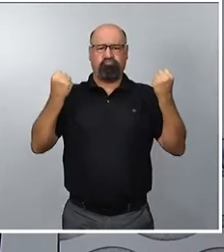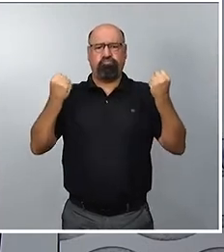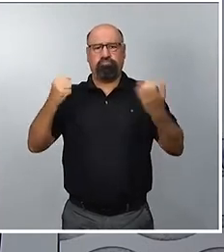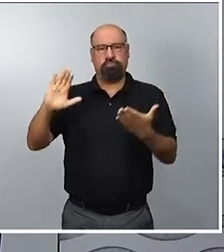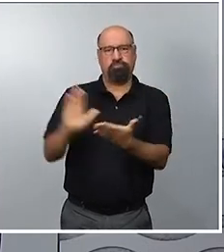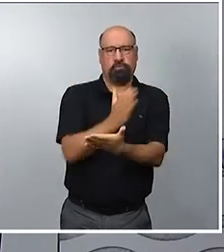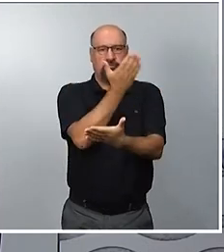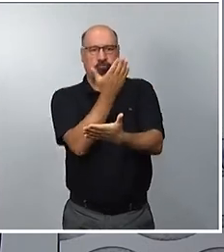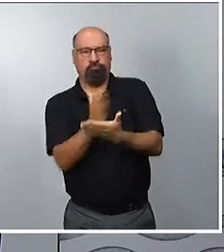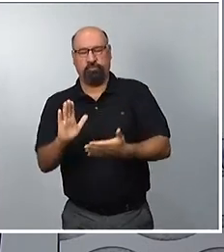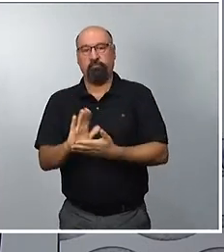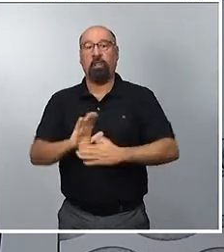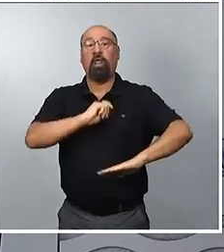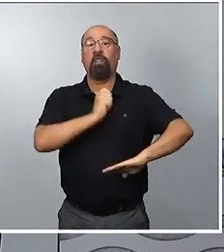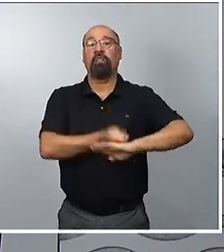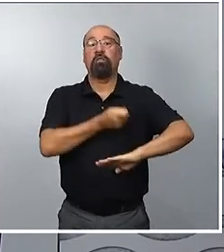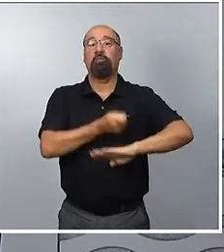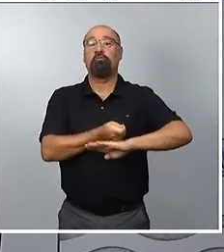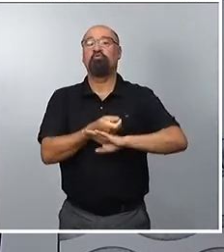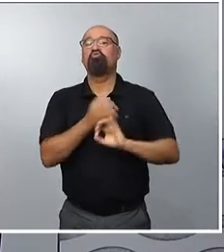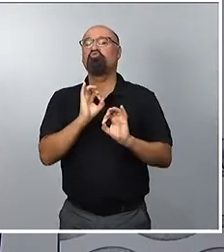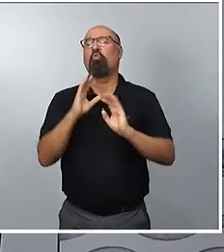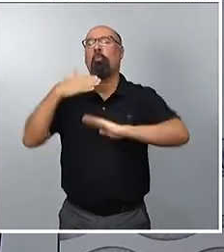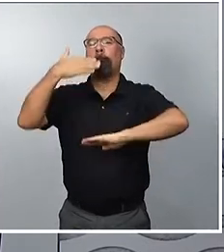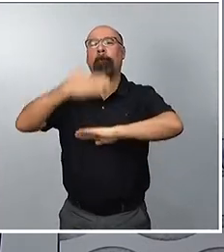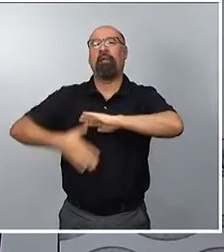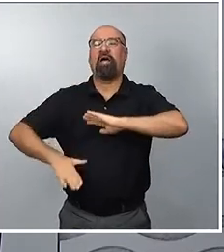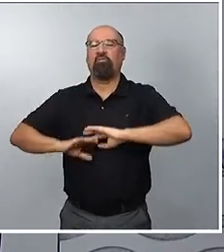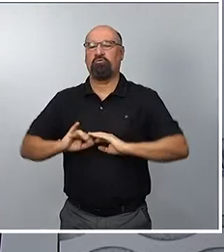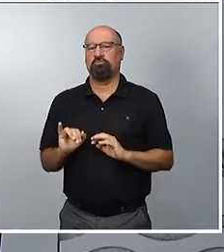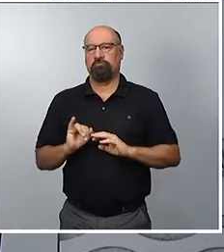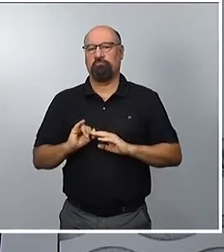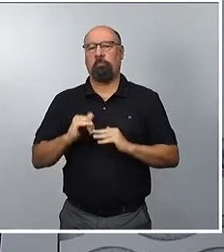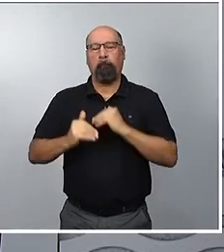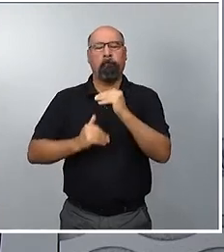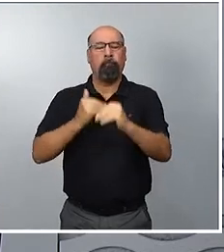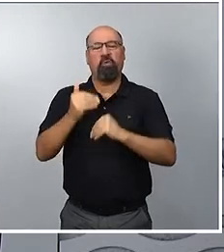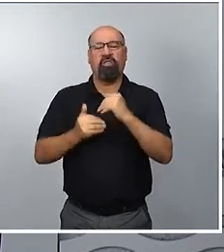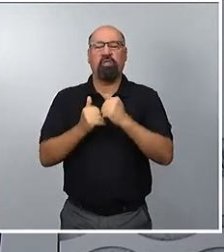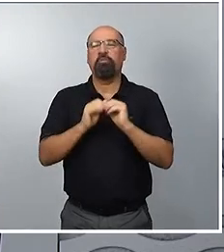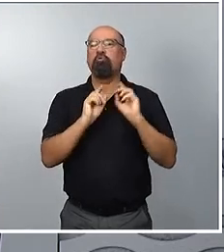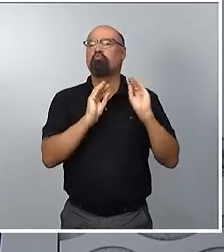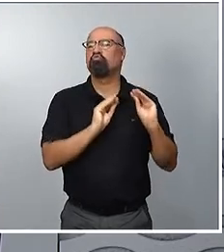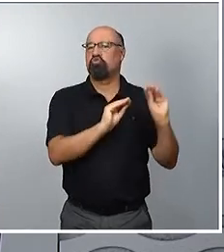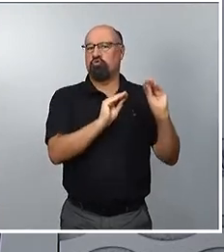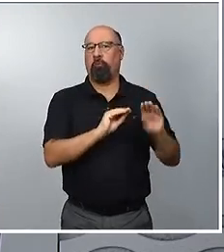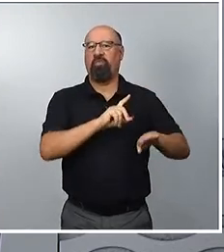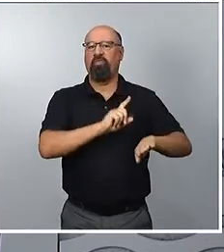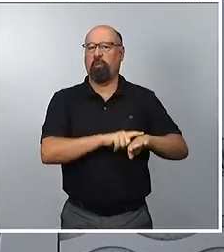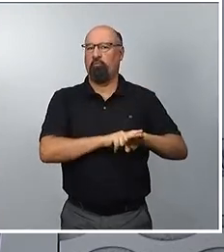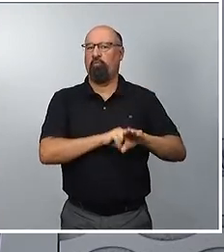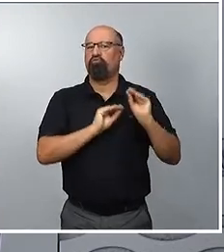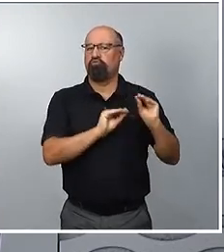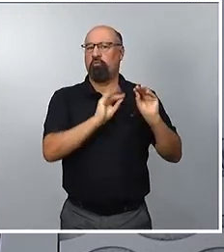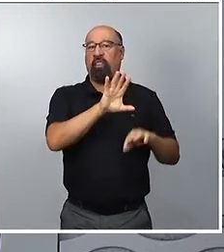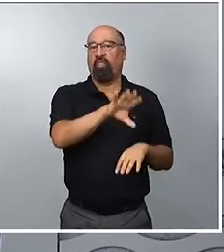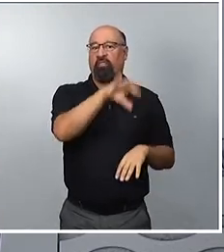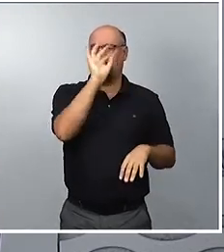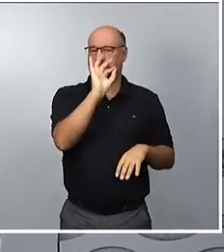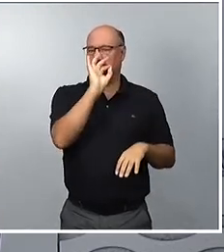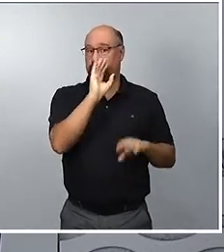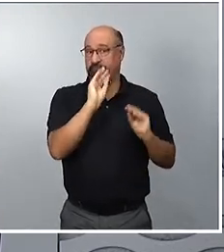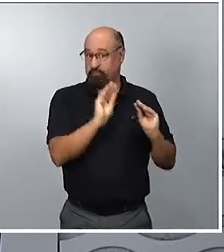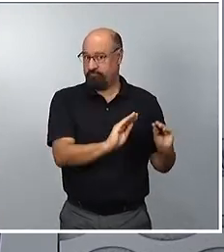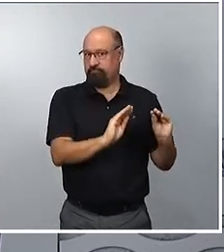tribunal es el que marca sus plazos y tiene un procedimiento establecido para tomar sus decisiones. Por lo